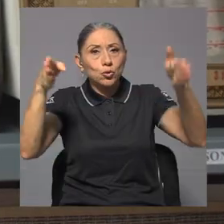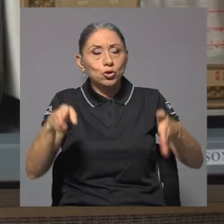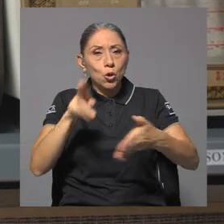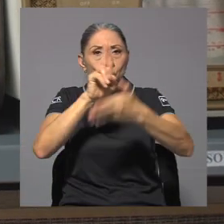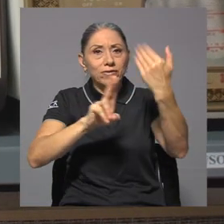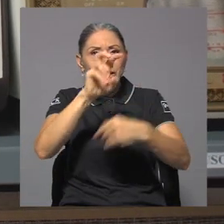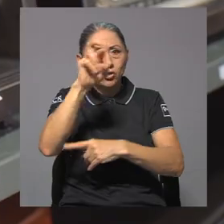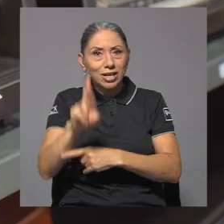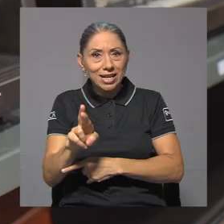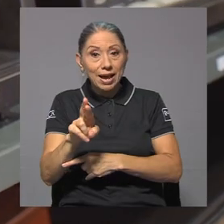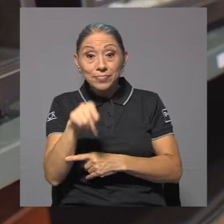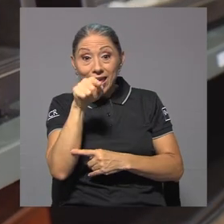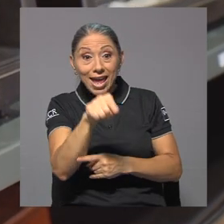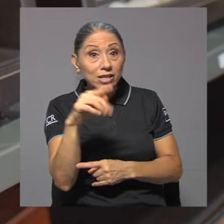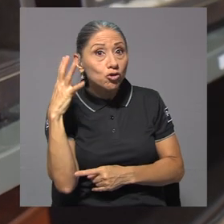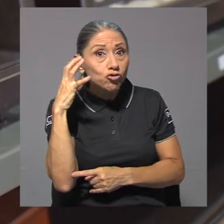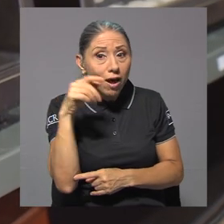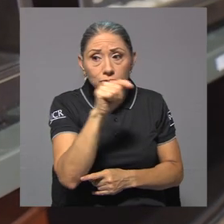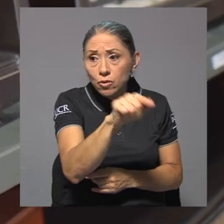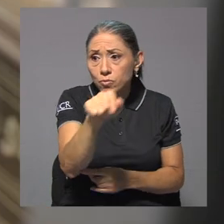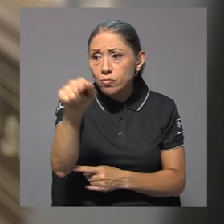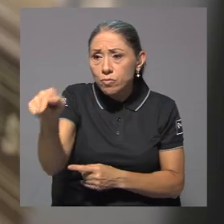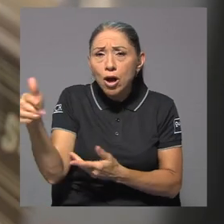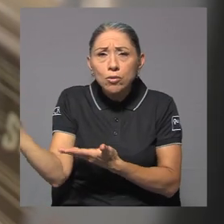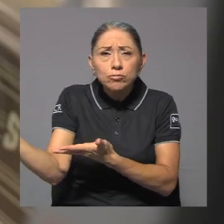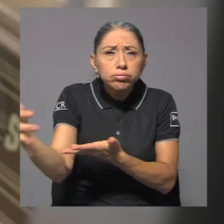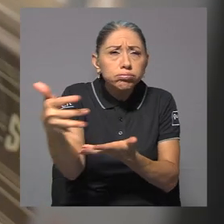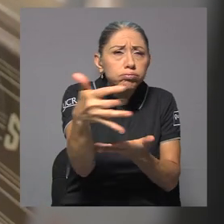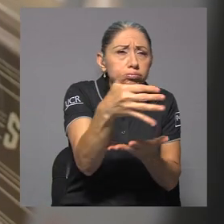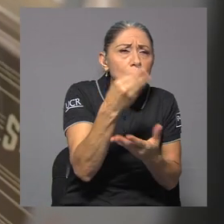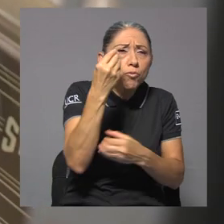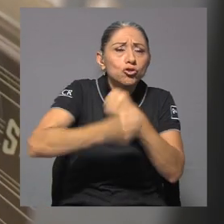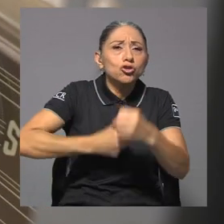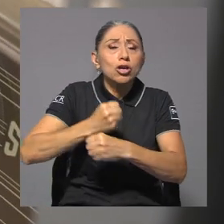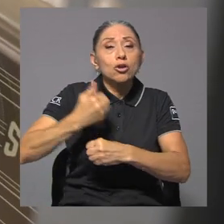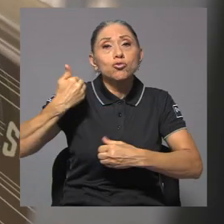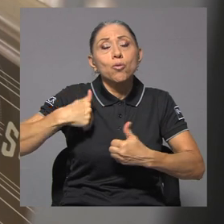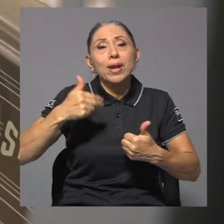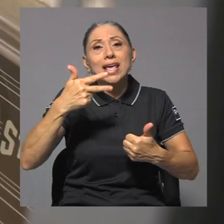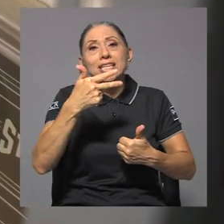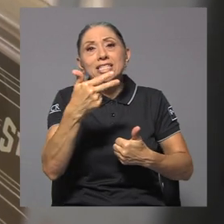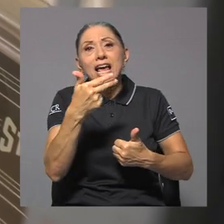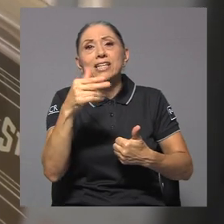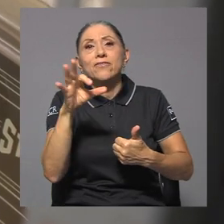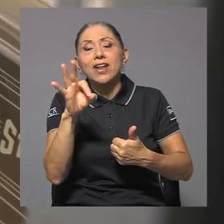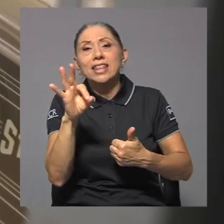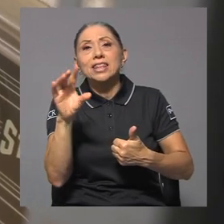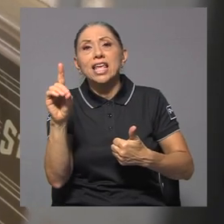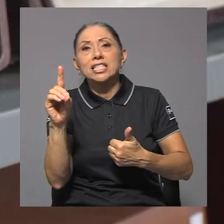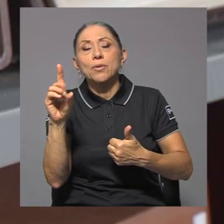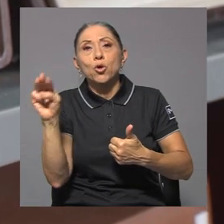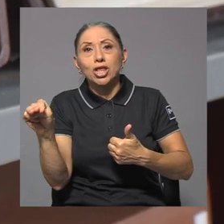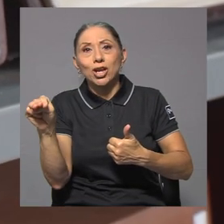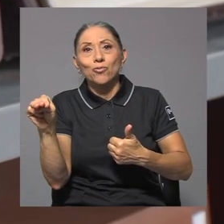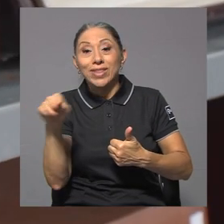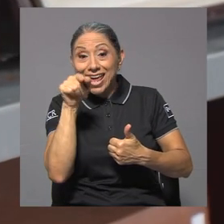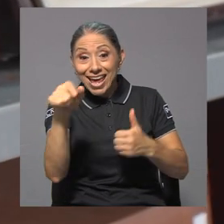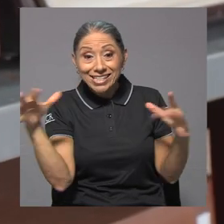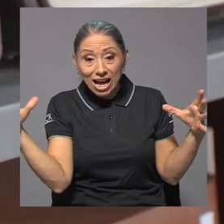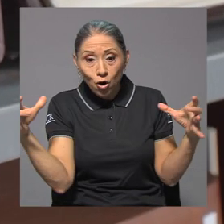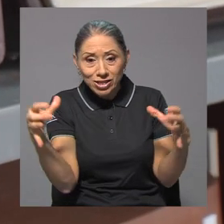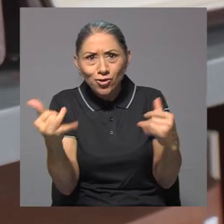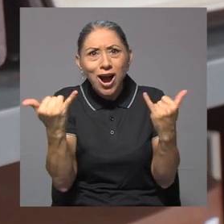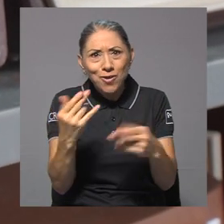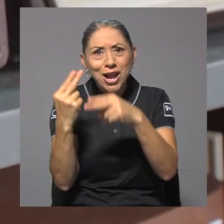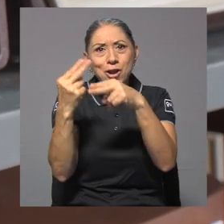Costa Rica. Estos invaluables artefactos fueron recolectados durante años por Charles Frank Danger Montero, cuyo nombre lleva